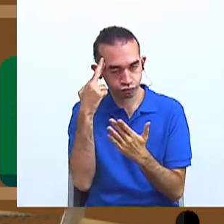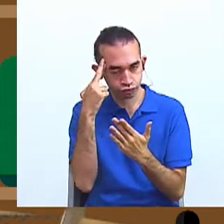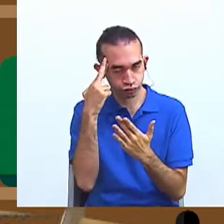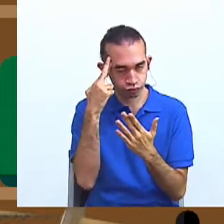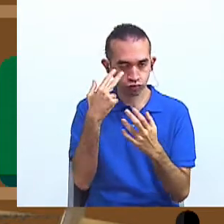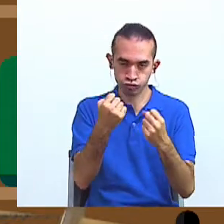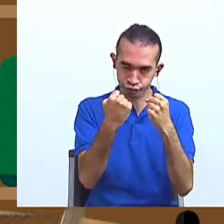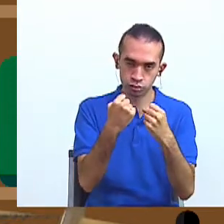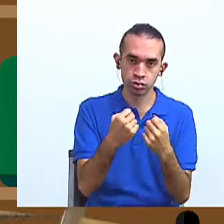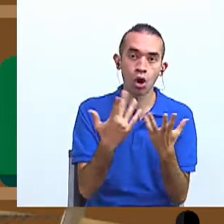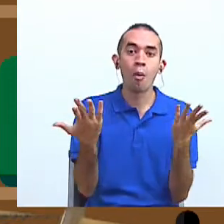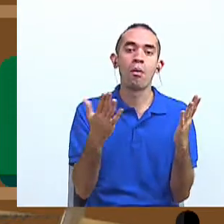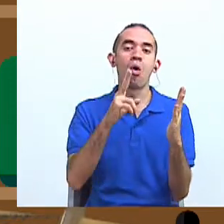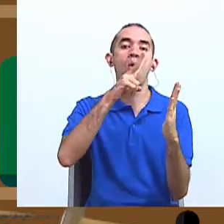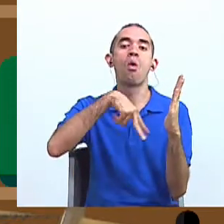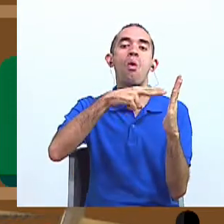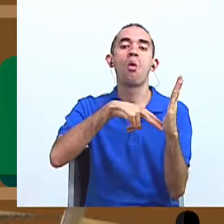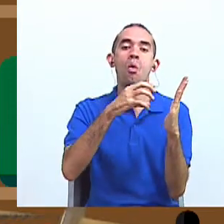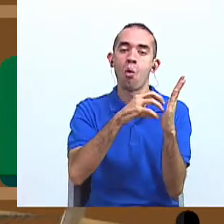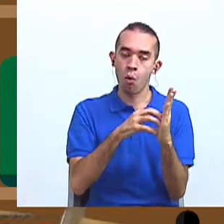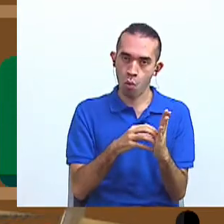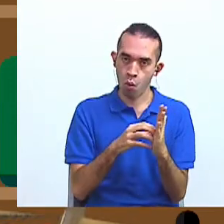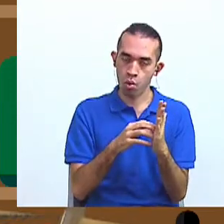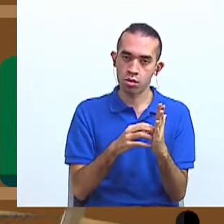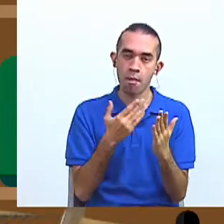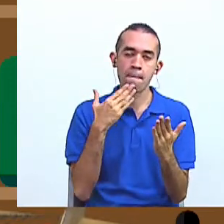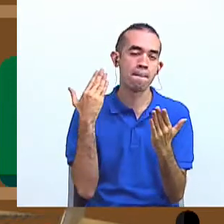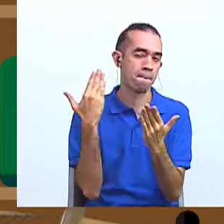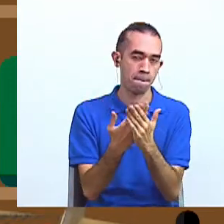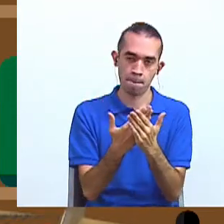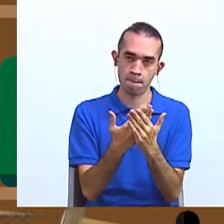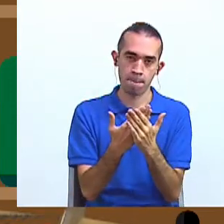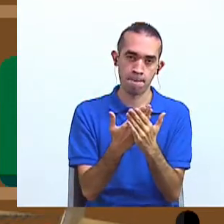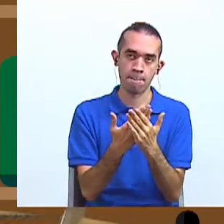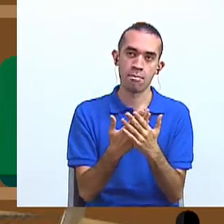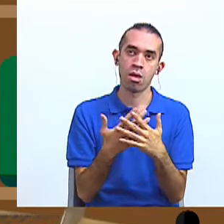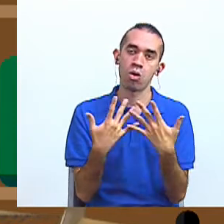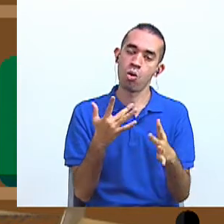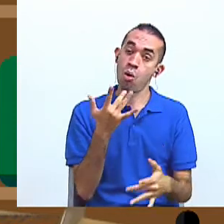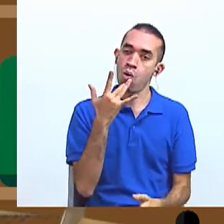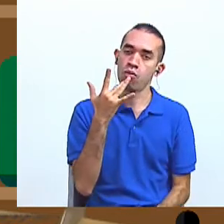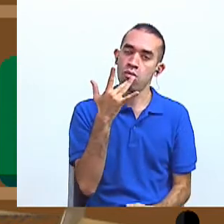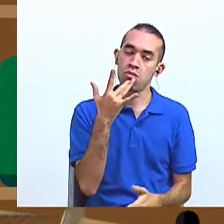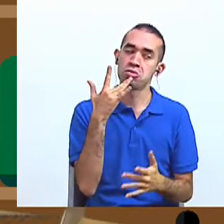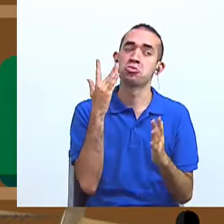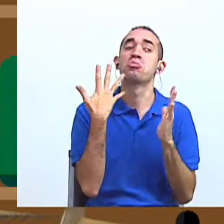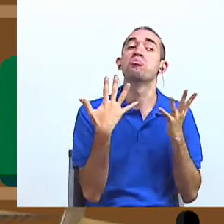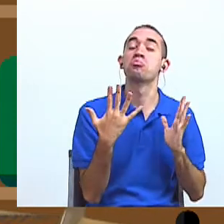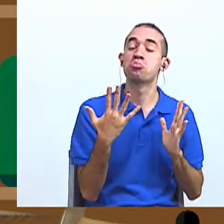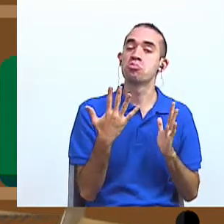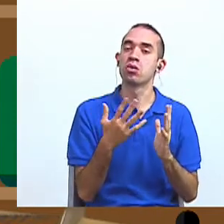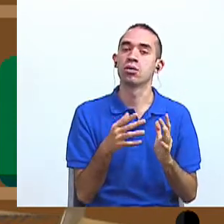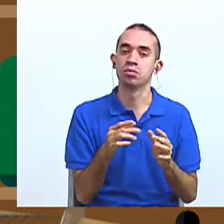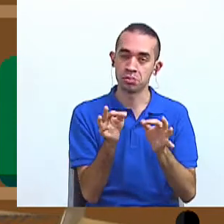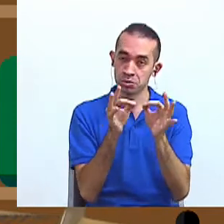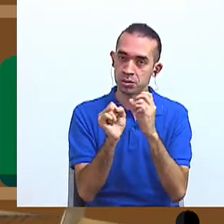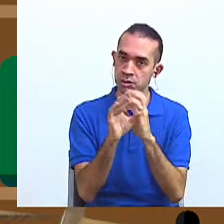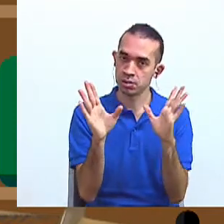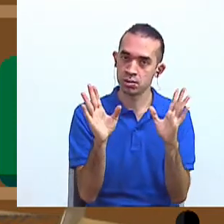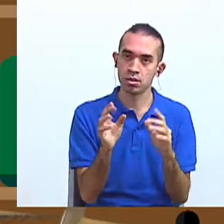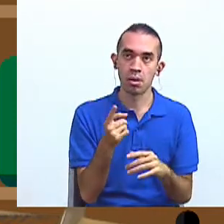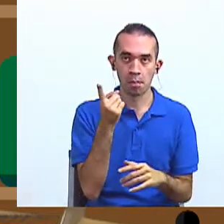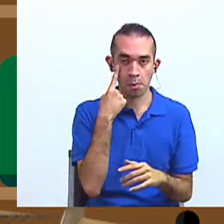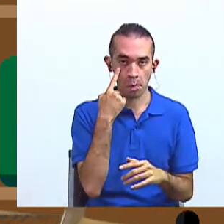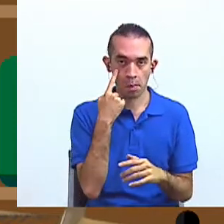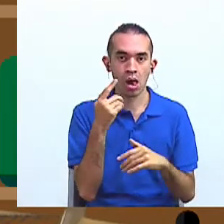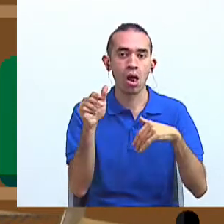Sí, un texto muy bueno, uno de mis favoritos, les voy a aclarar. Pero, ¿qué les parece si antes de abordar